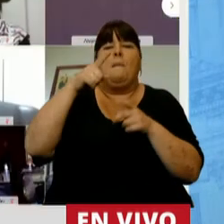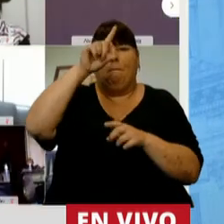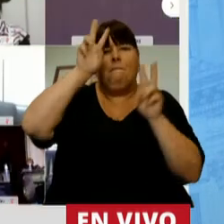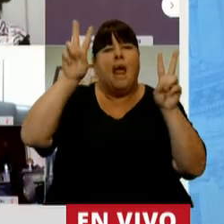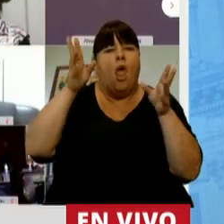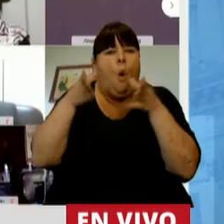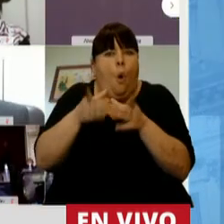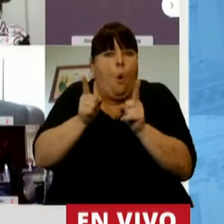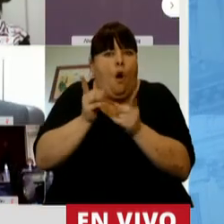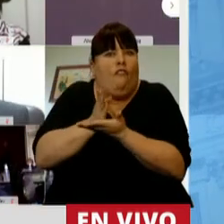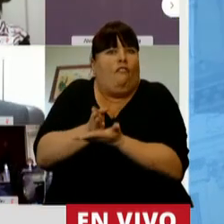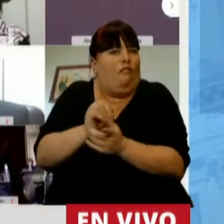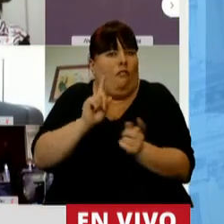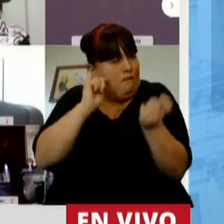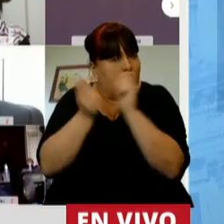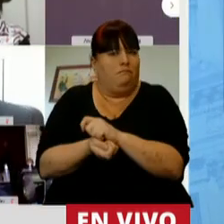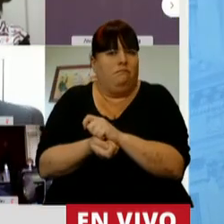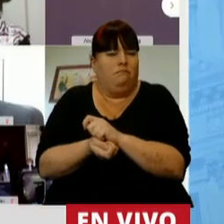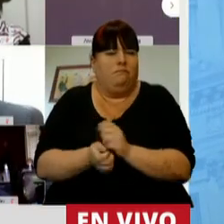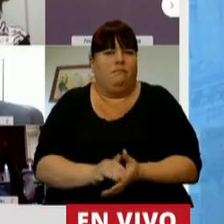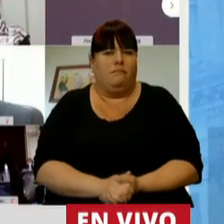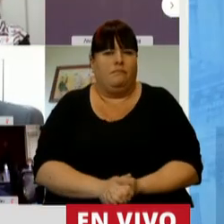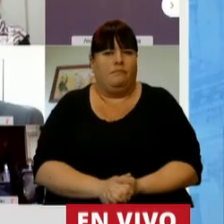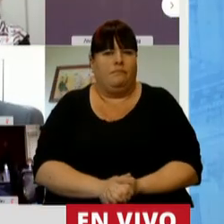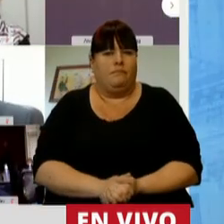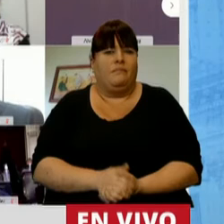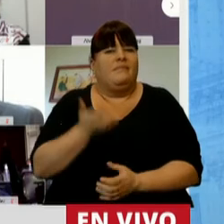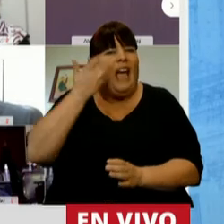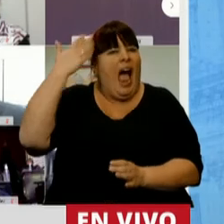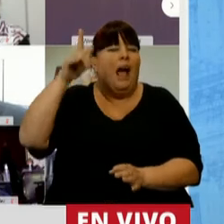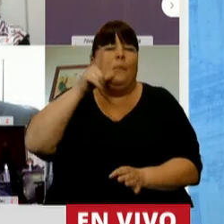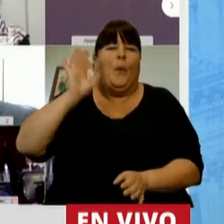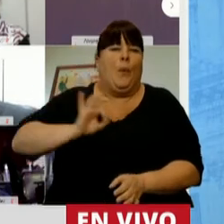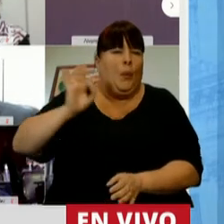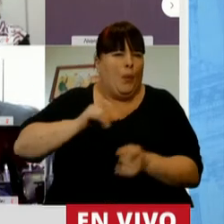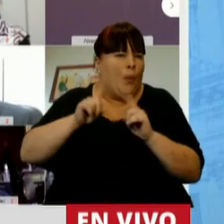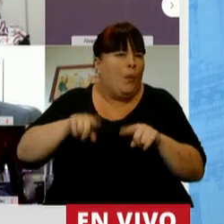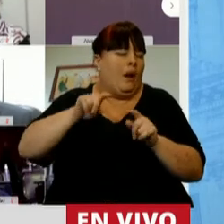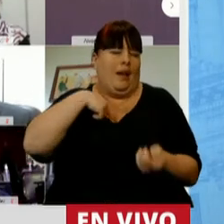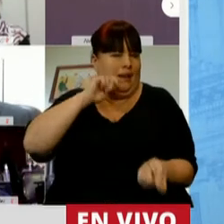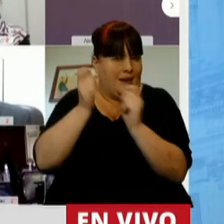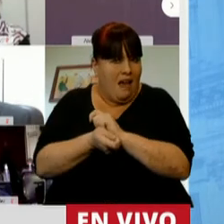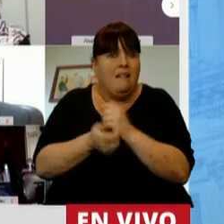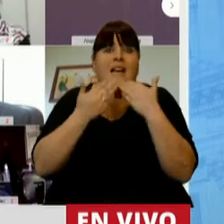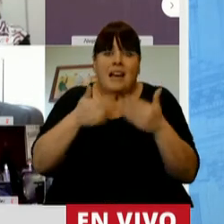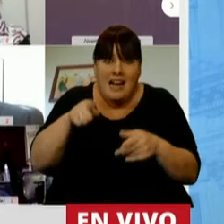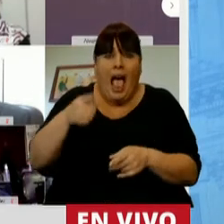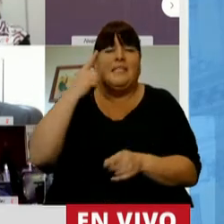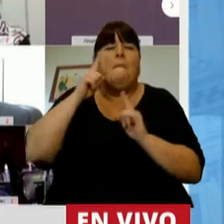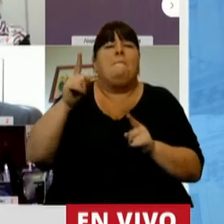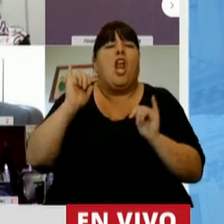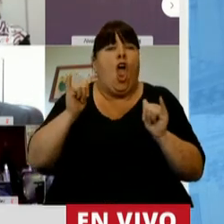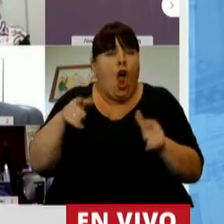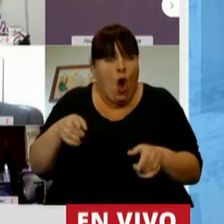peronismo ortodoxo que ya olía a naftalina por mucho tiempo y así permitió que miles de